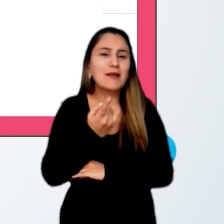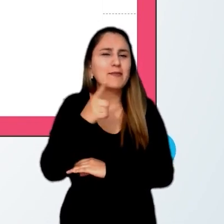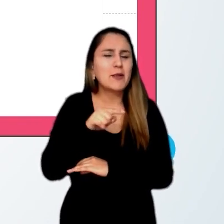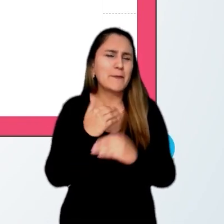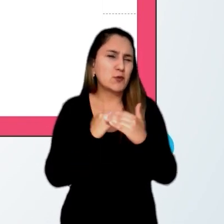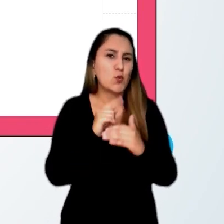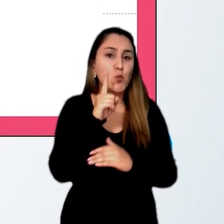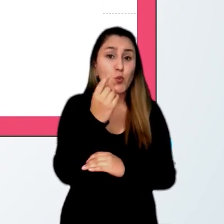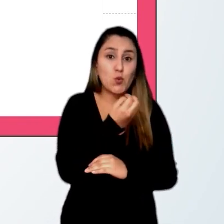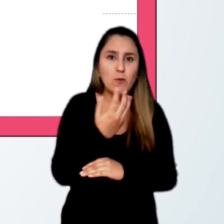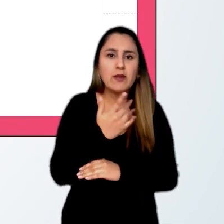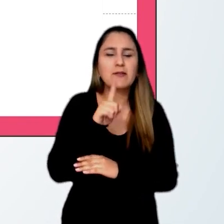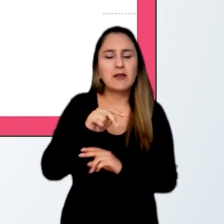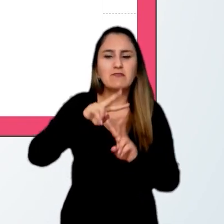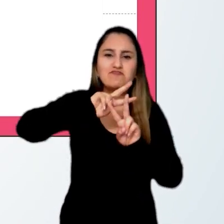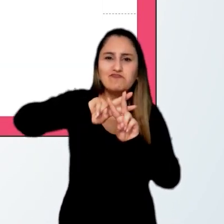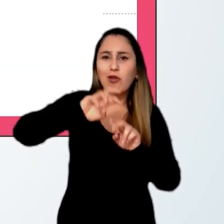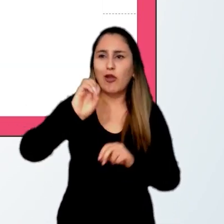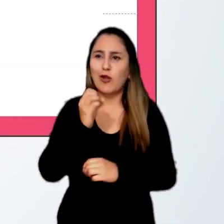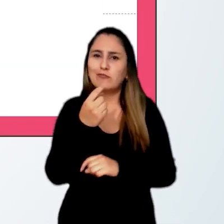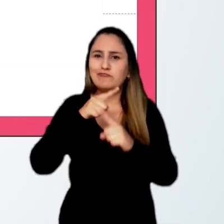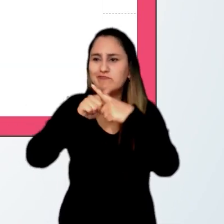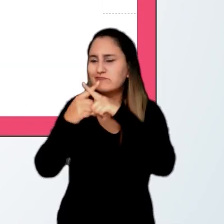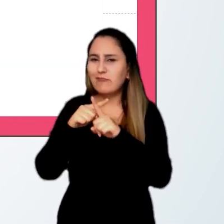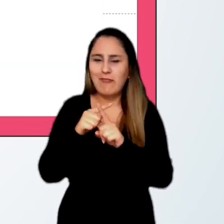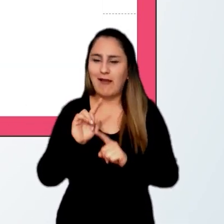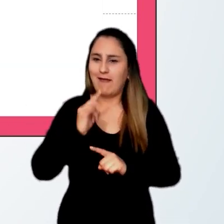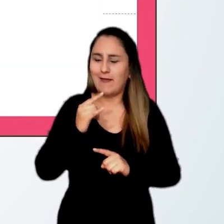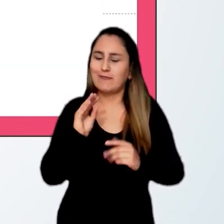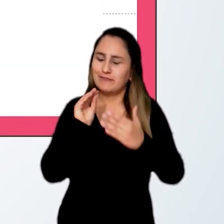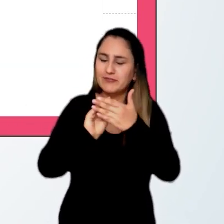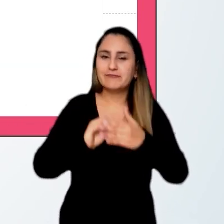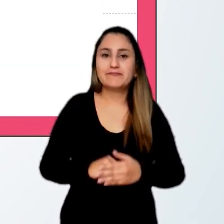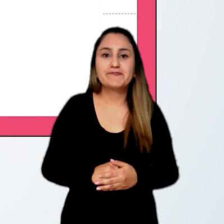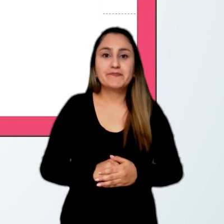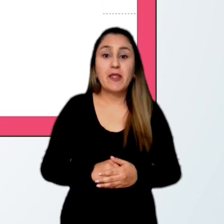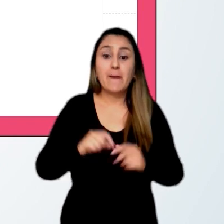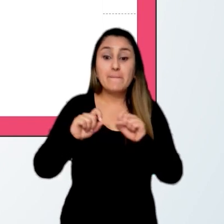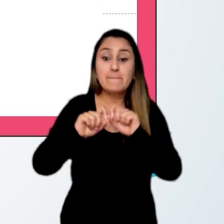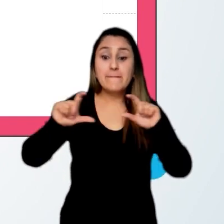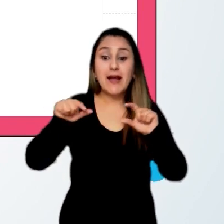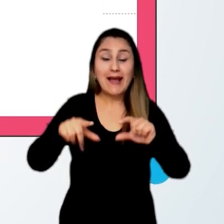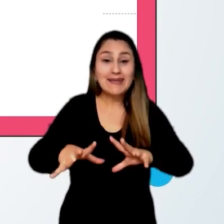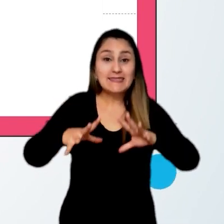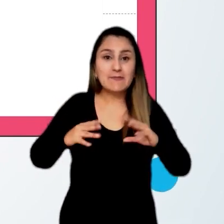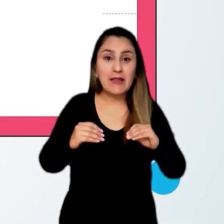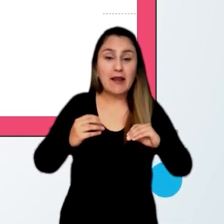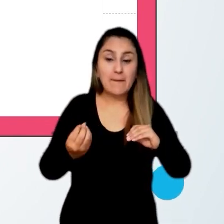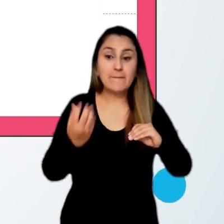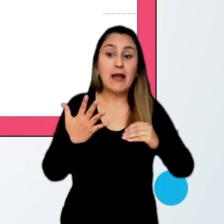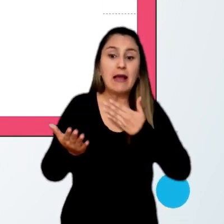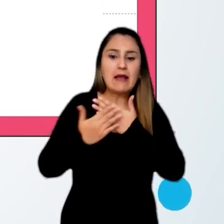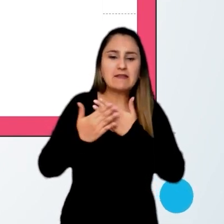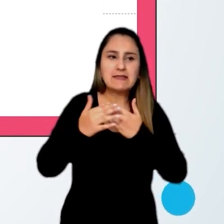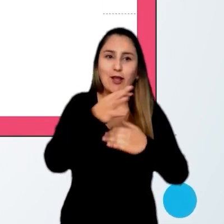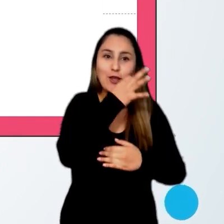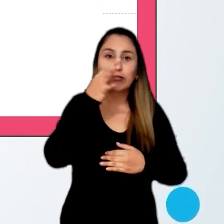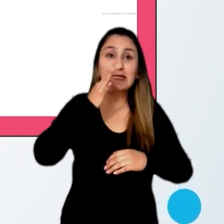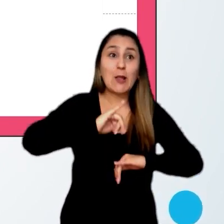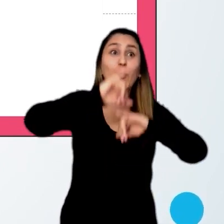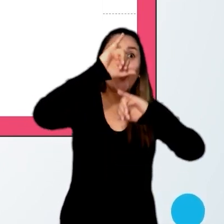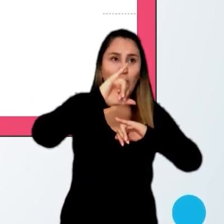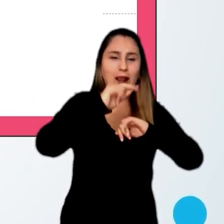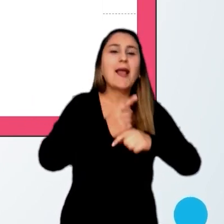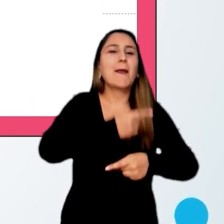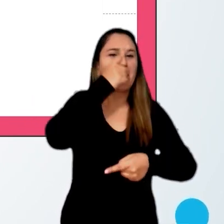al menos un número y un carácter especial. El botón Aceptar solo se activará si las contraseñas ingresadas son iguales y